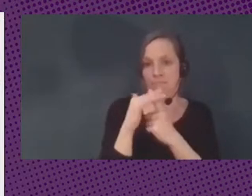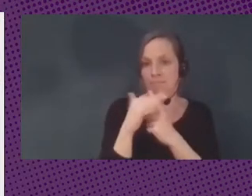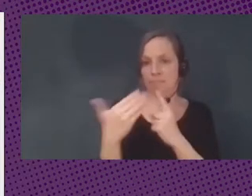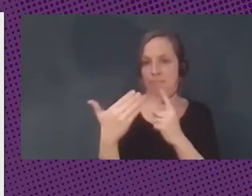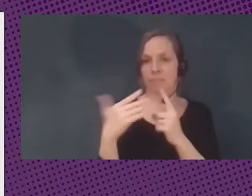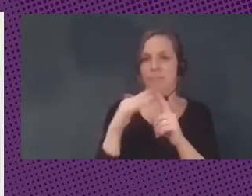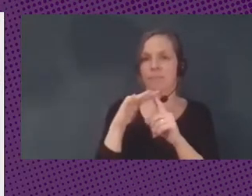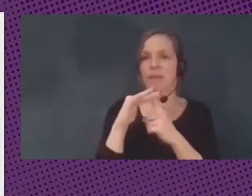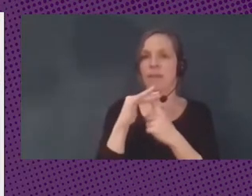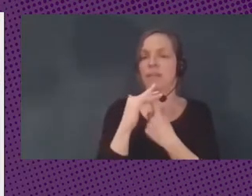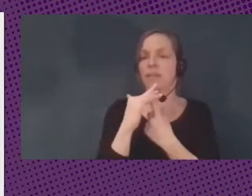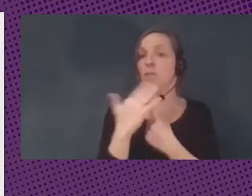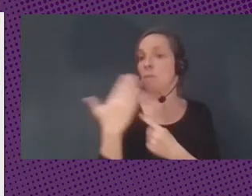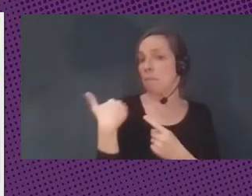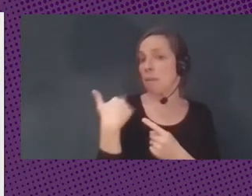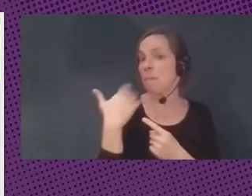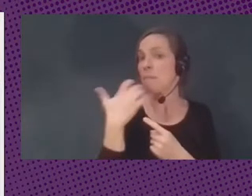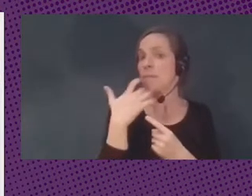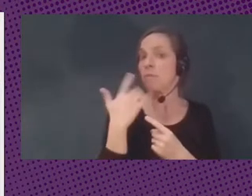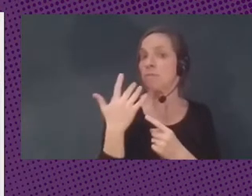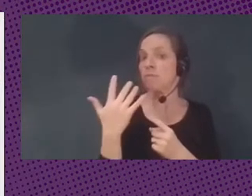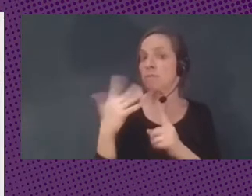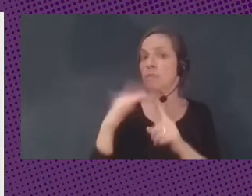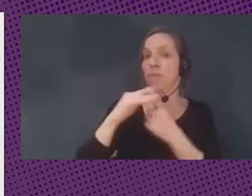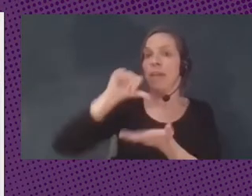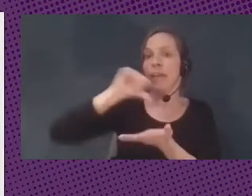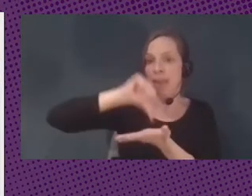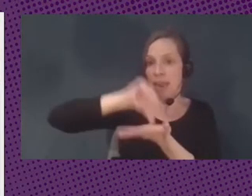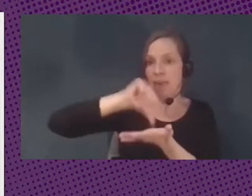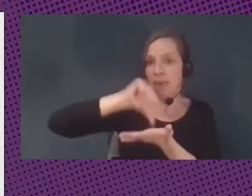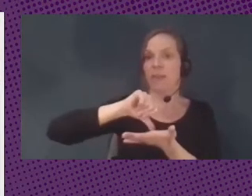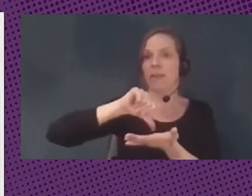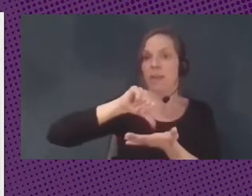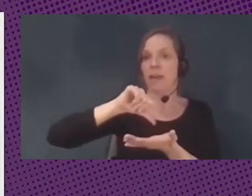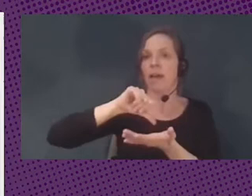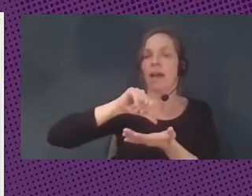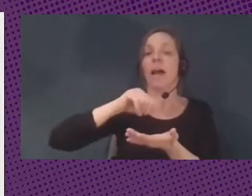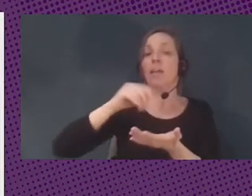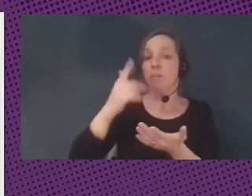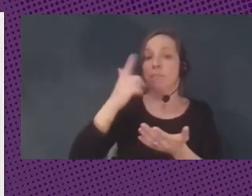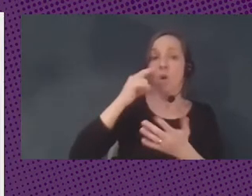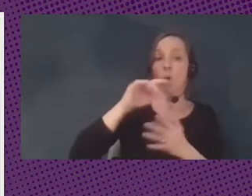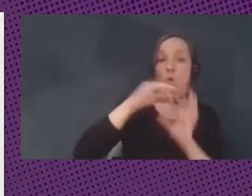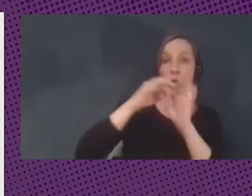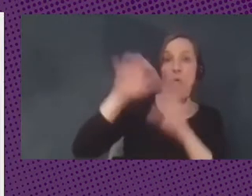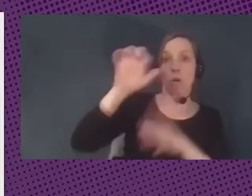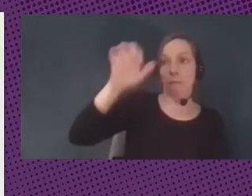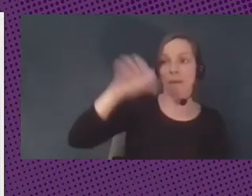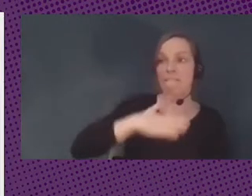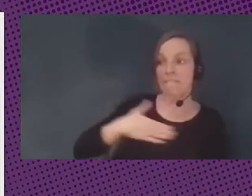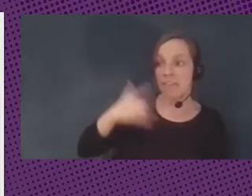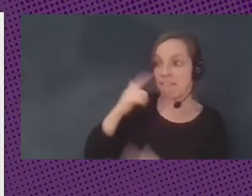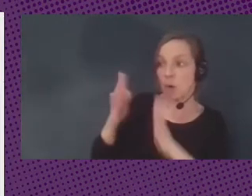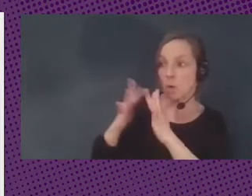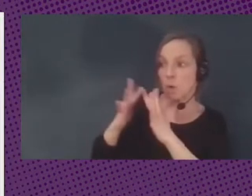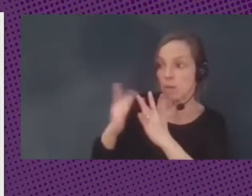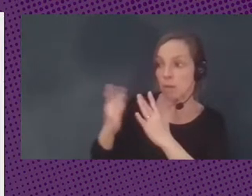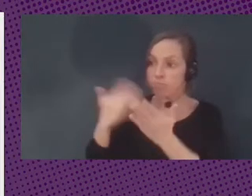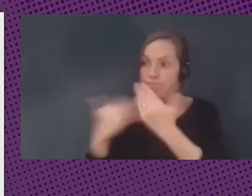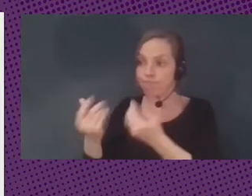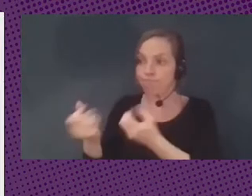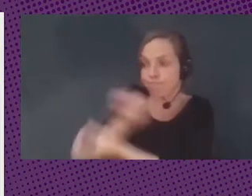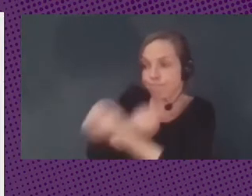es el que tiene que ver con Irán para que la Unión Europea pueda realizar transacciones con Irán han buscado bypassar o evitar